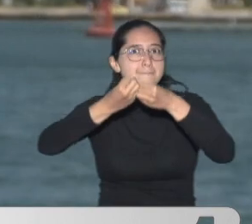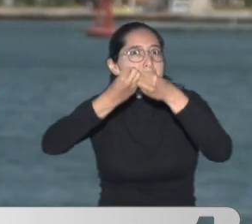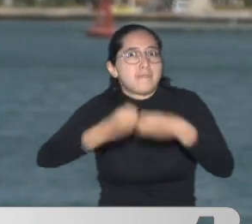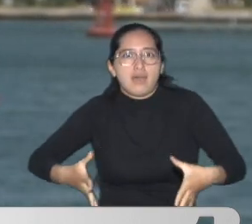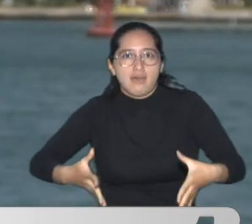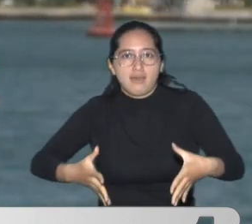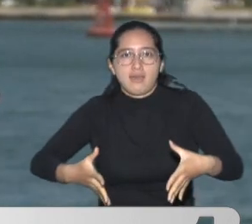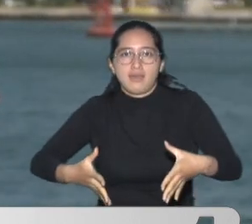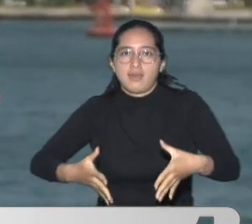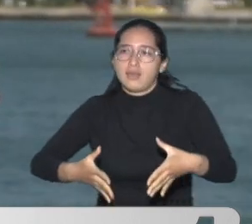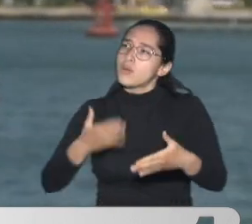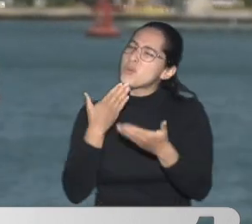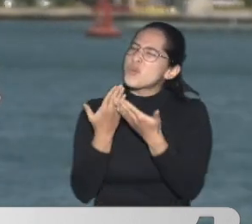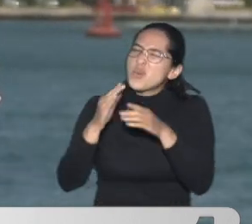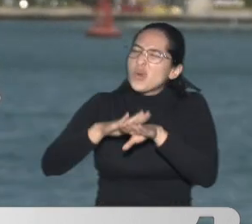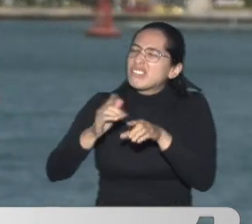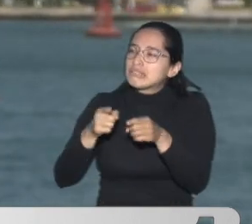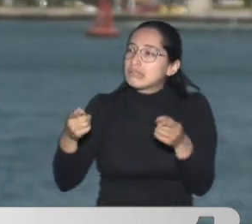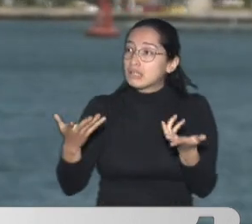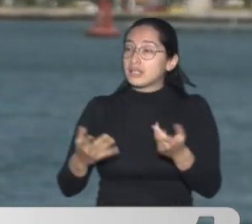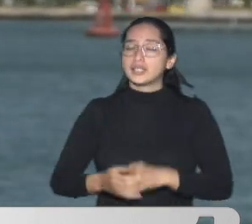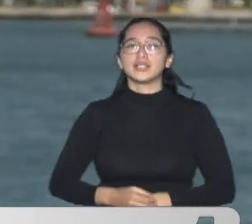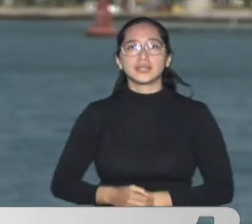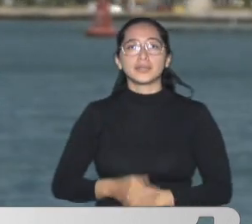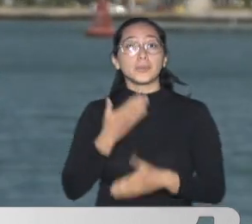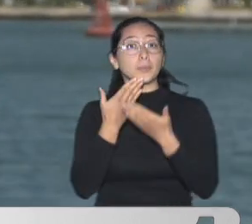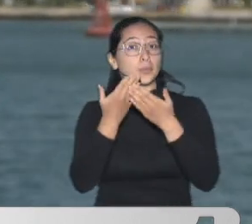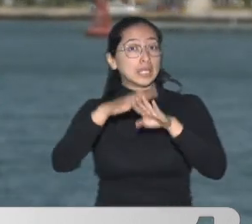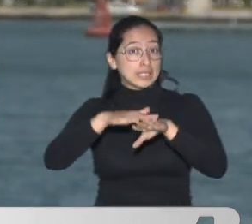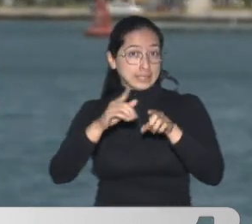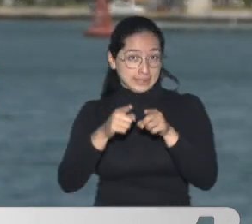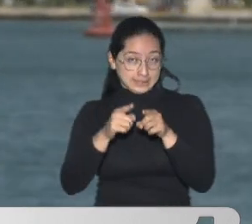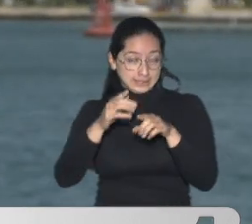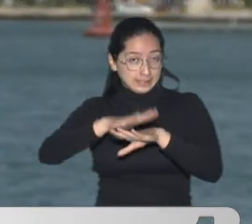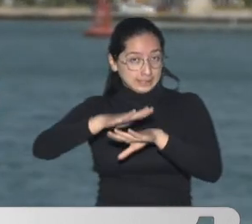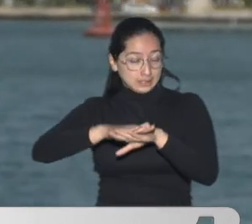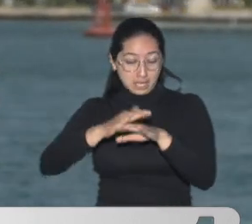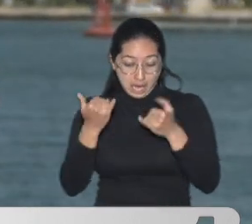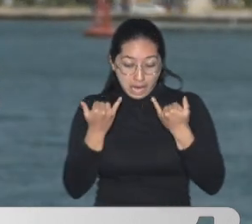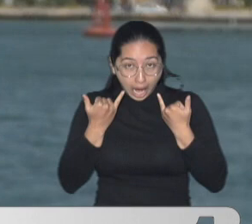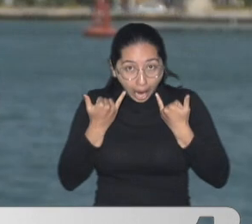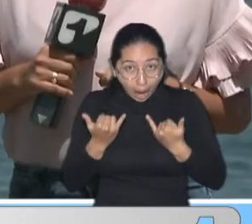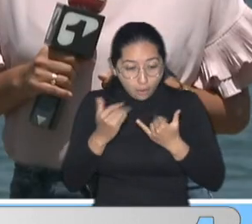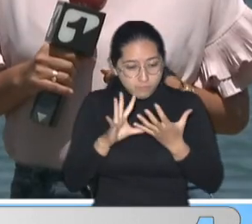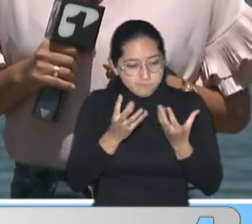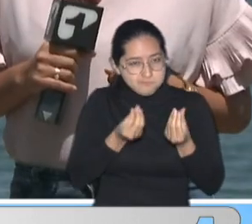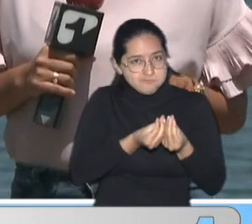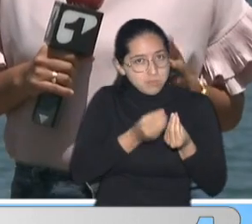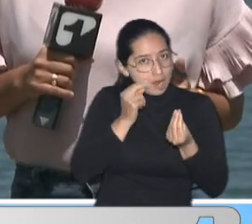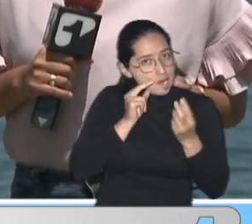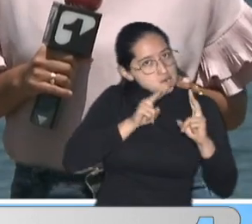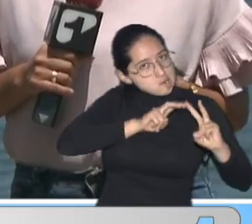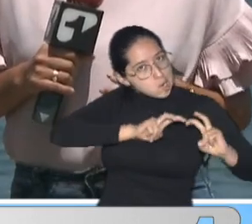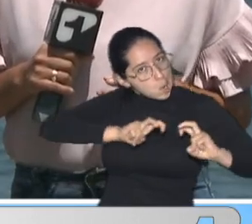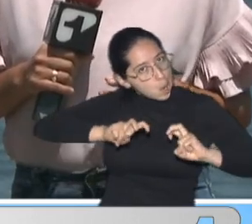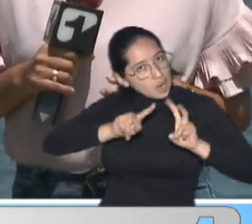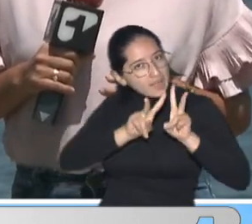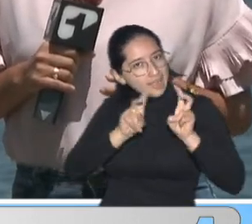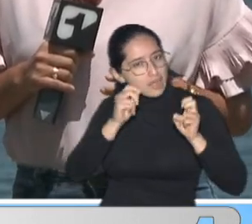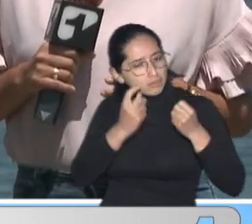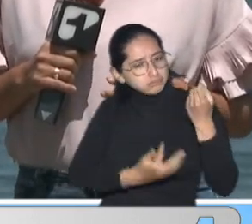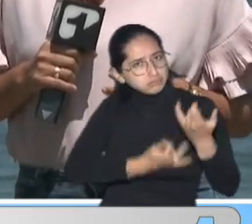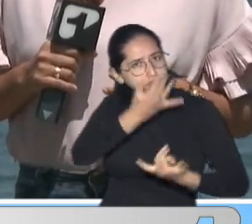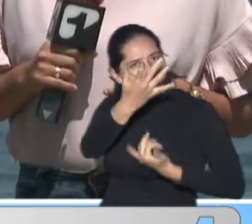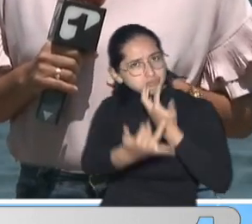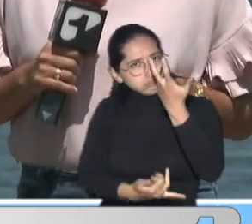Luisa Televidentes Muy buena tarde A esta hora El grupo De investigación De incendios Del cuerpo De